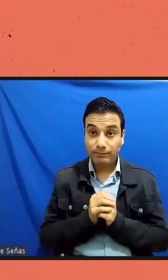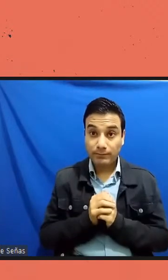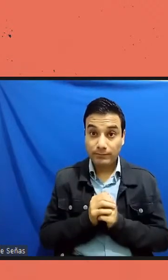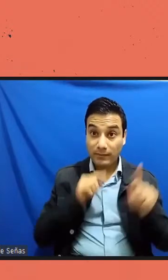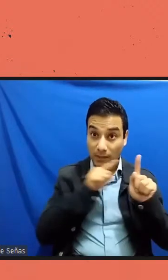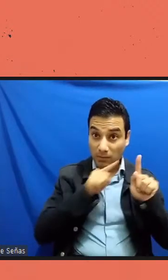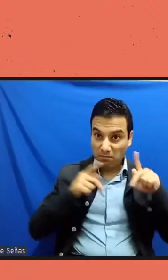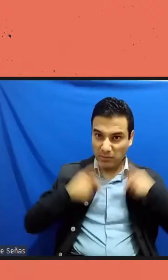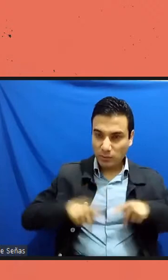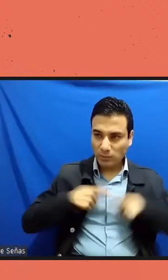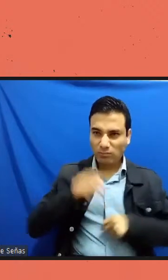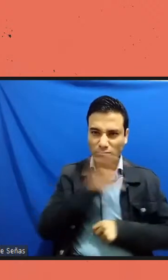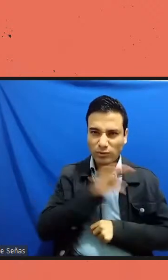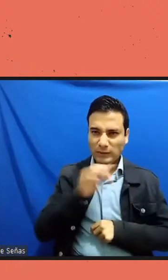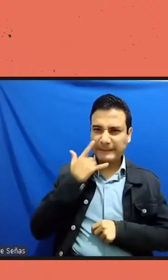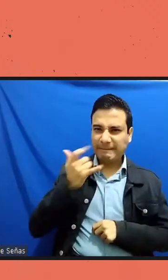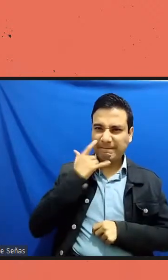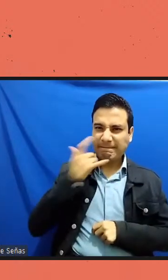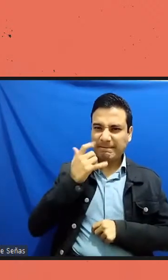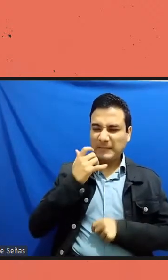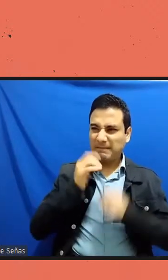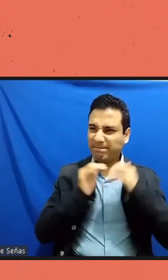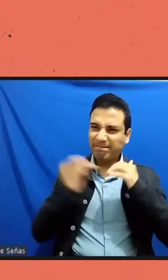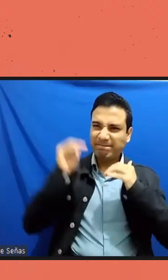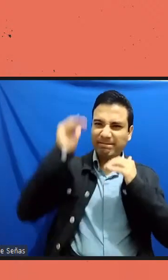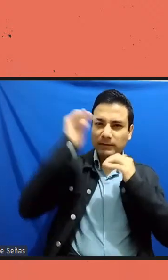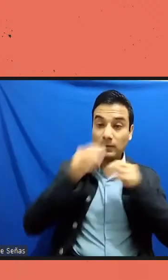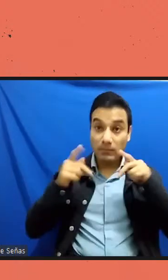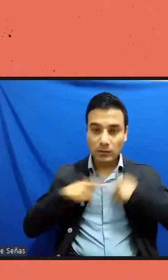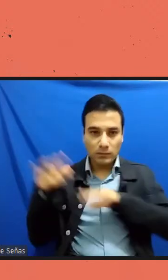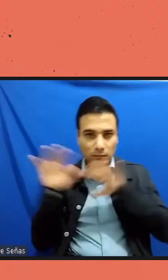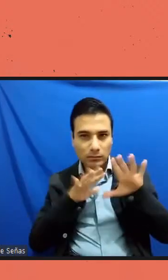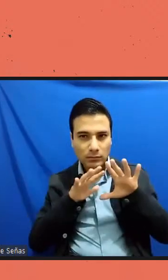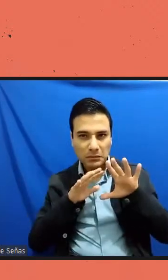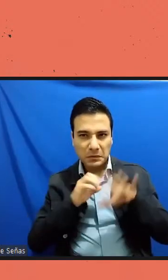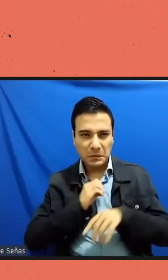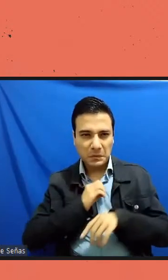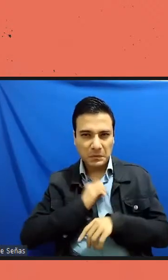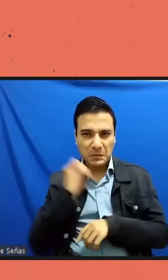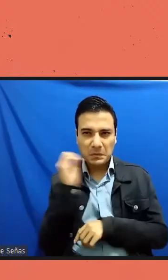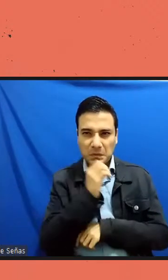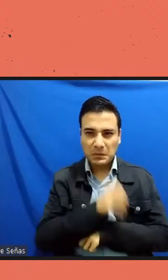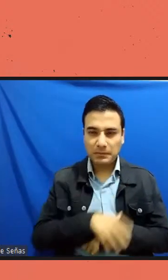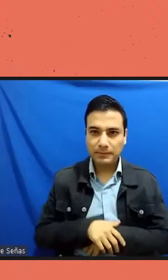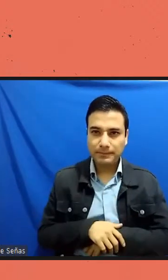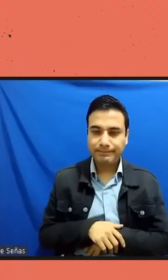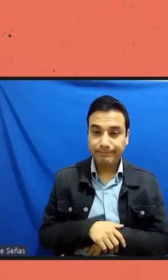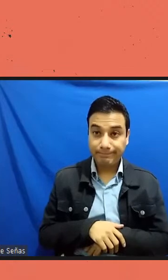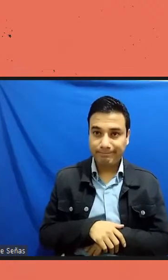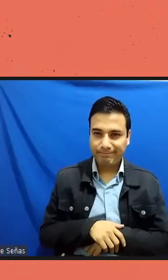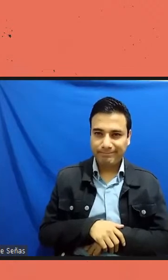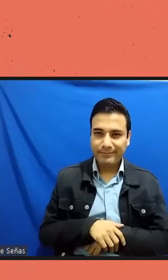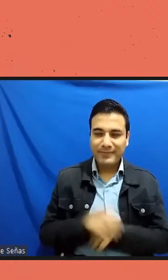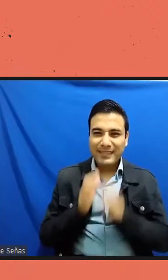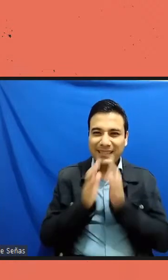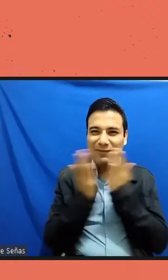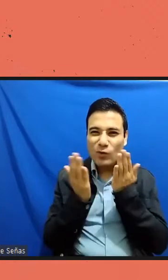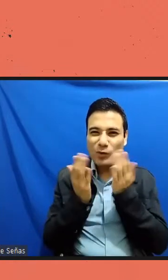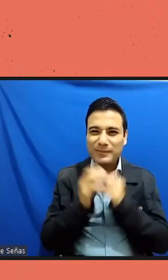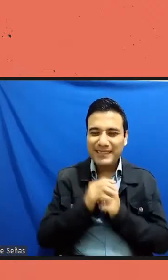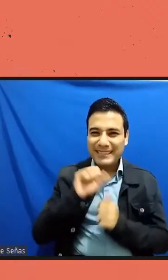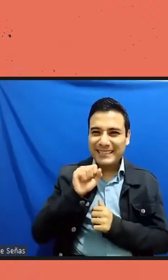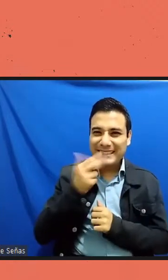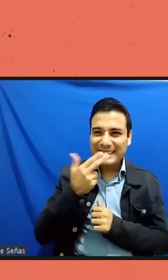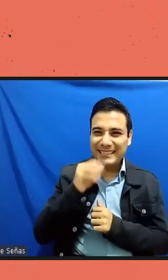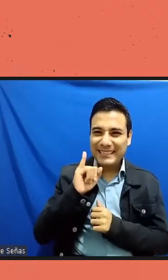que esa persona genera es inconmensurable. En el caso de Shiki Nagaoka, lo que aparentemente